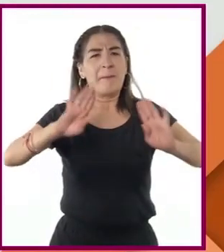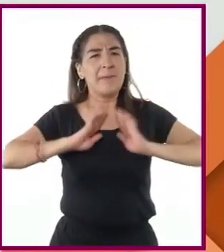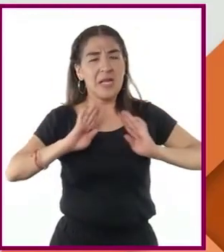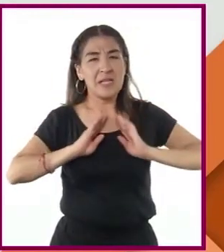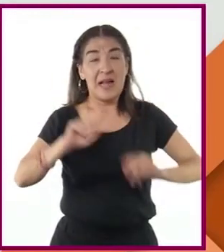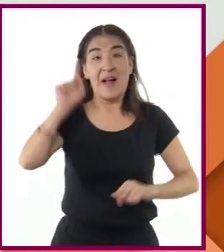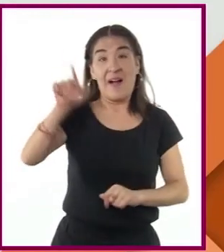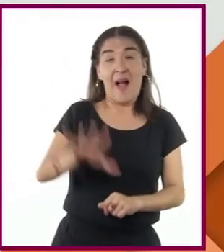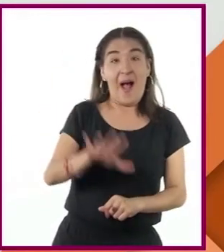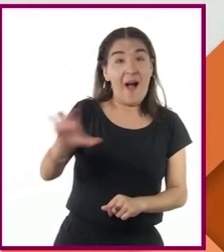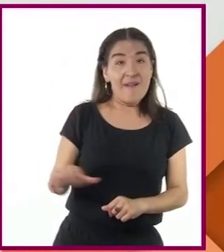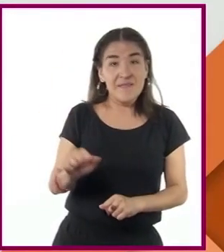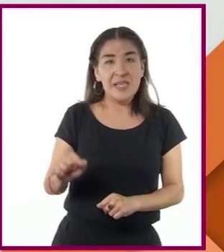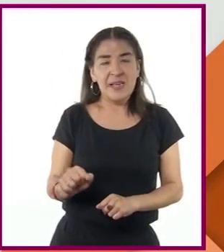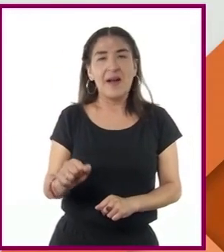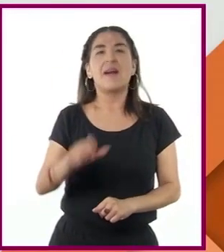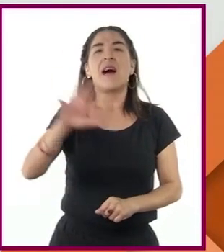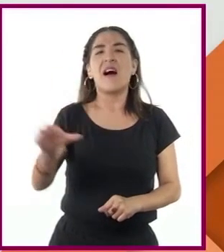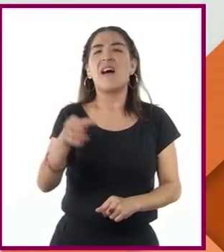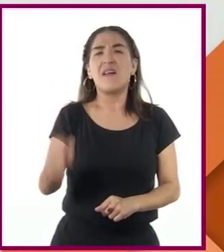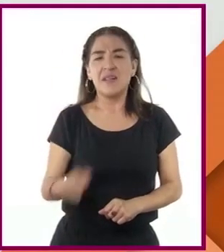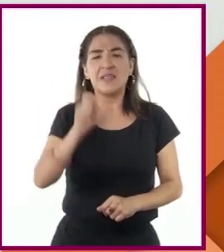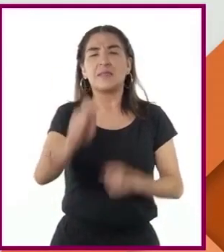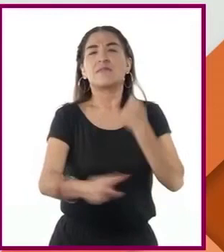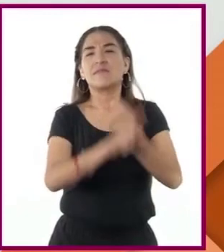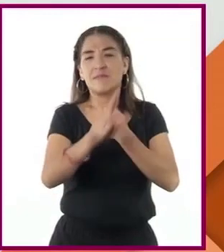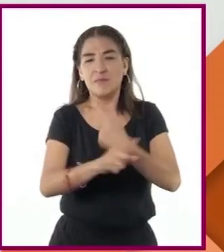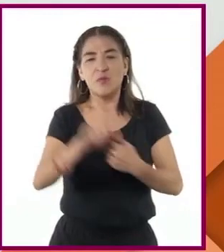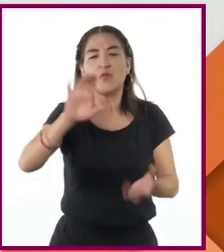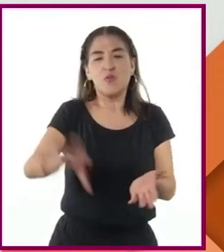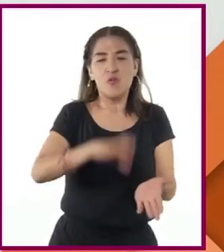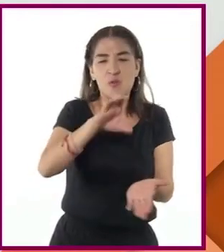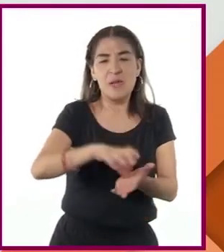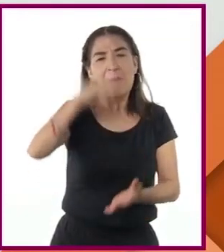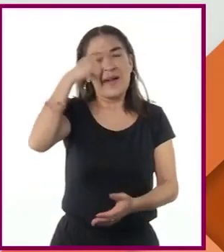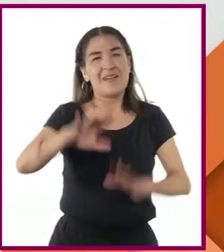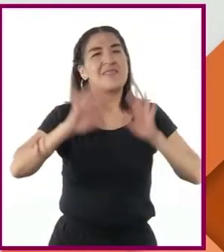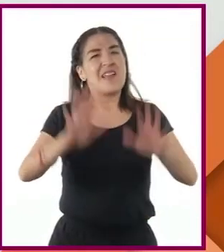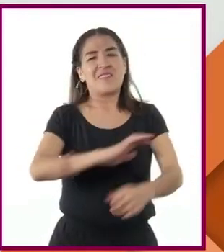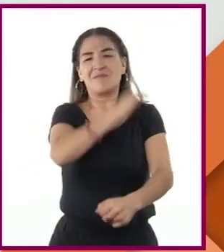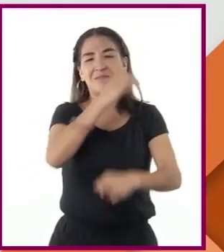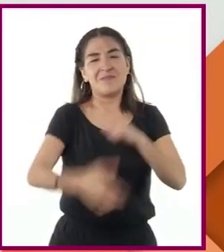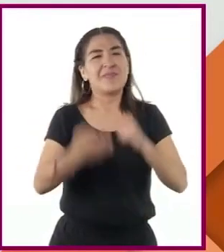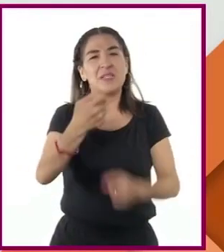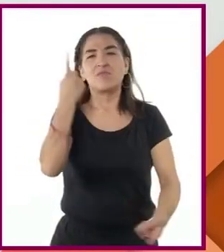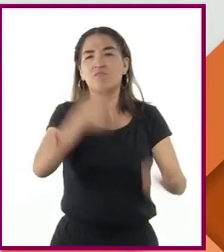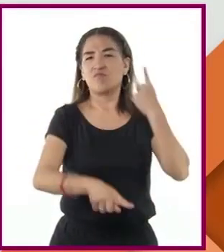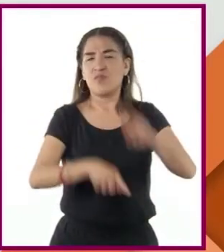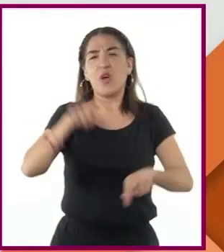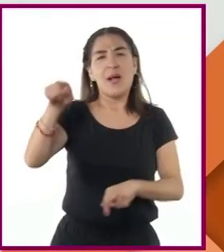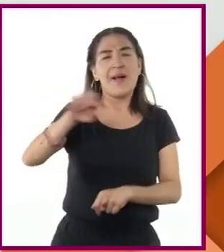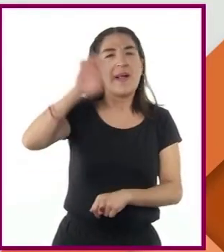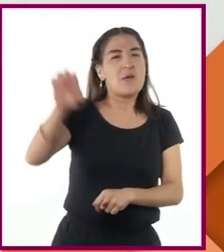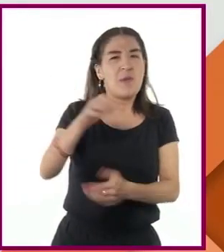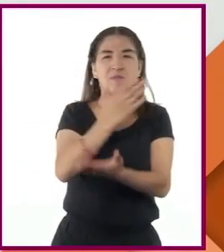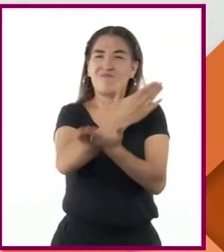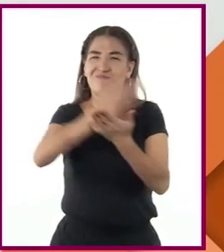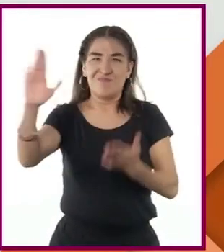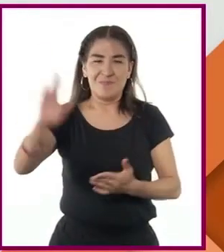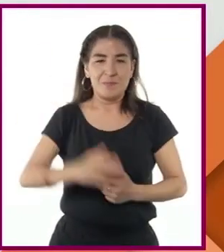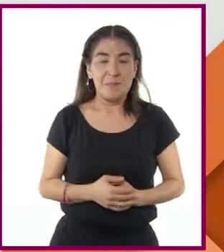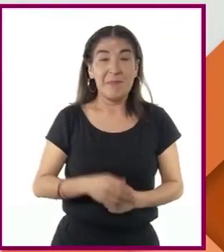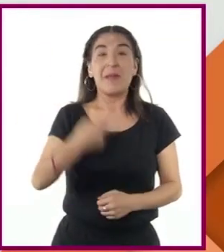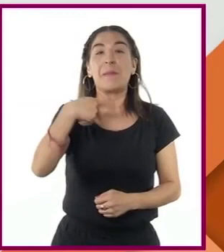que en África propició el estallido de conflictos coloniales para acabar con la dominación europea, aunque en varios casos